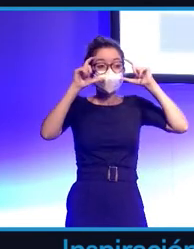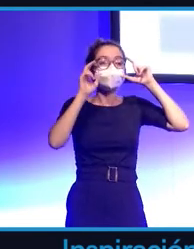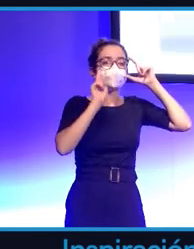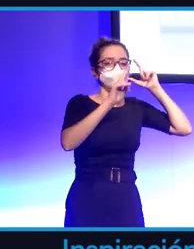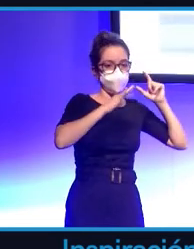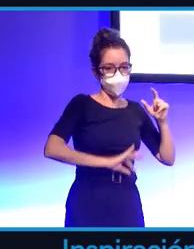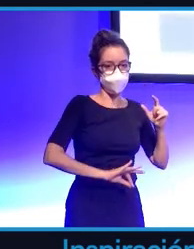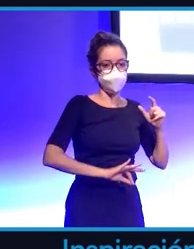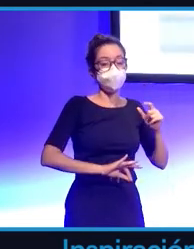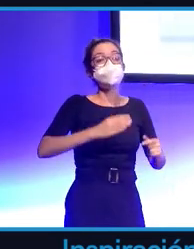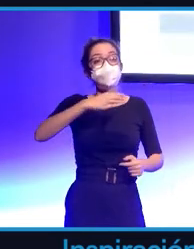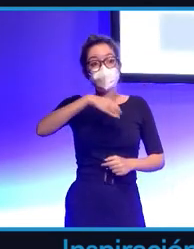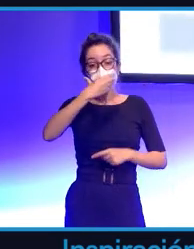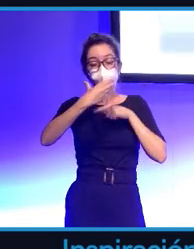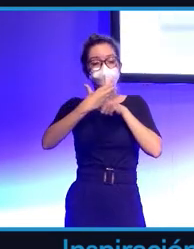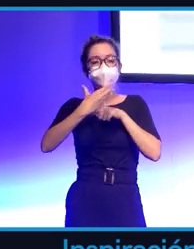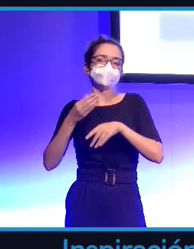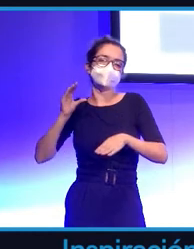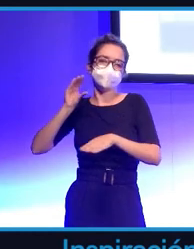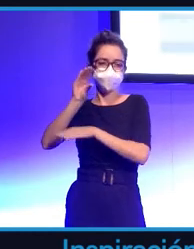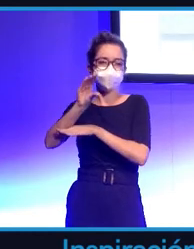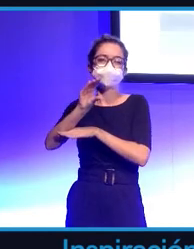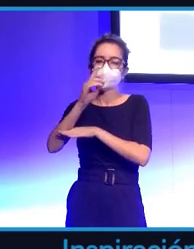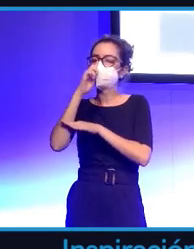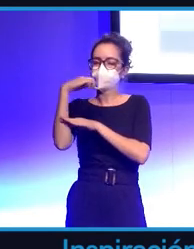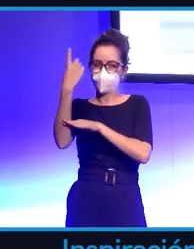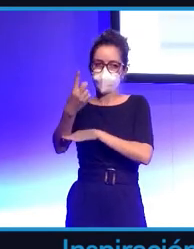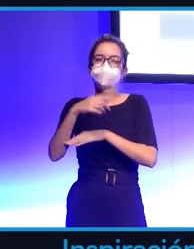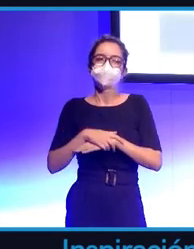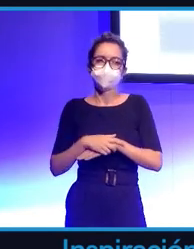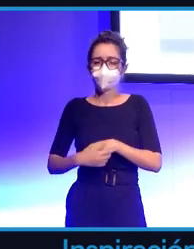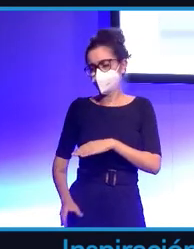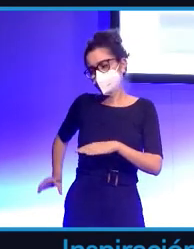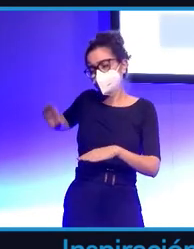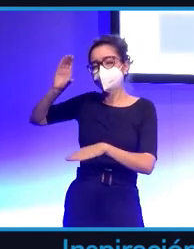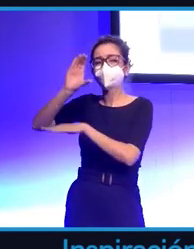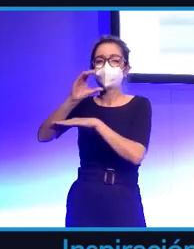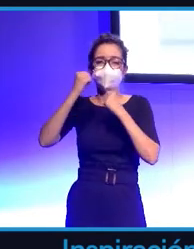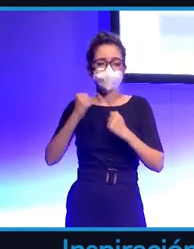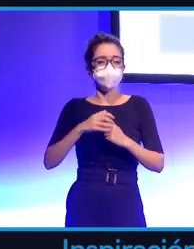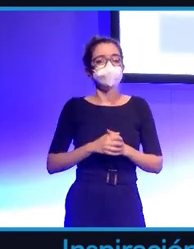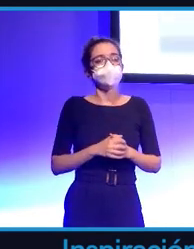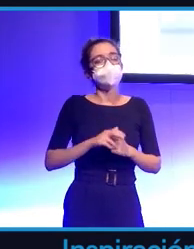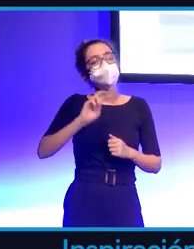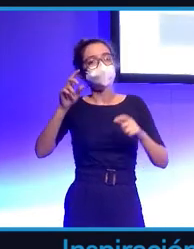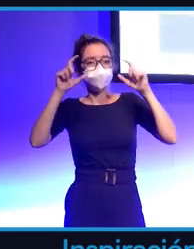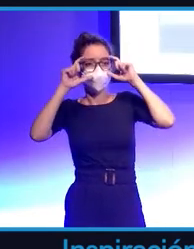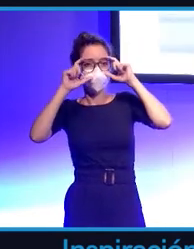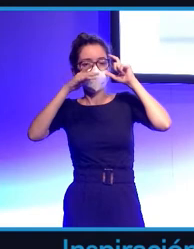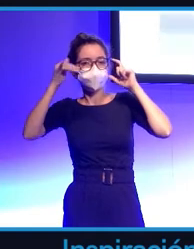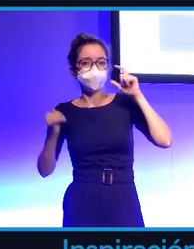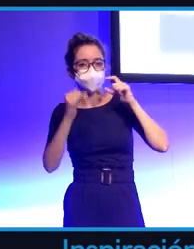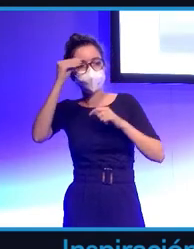viene y Apple va a ser uno de los principales inversores seguramente el año que viene con mucho dinero por detrás. Y luego estaría la baja virtual que es el